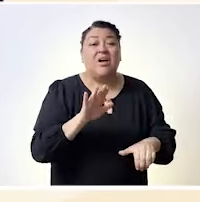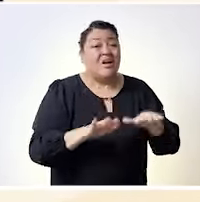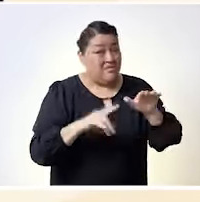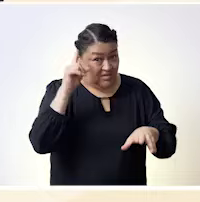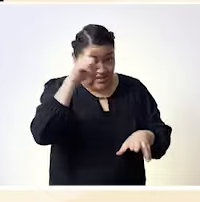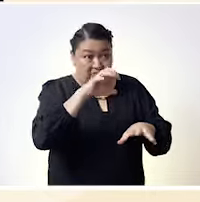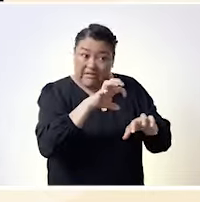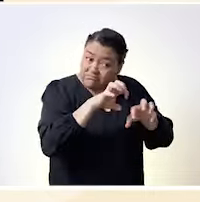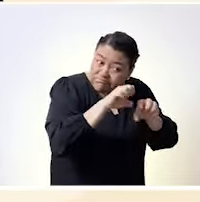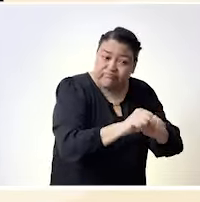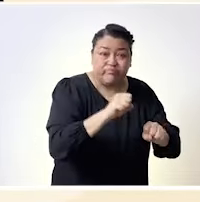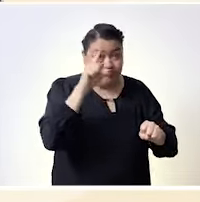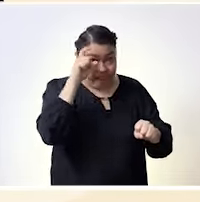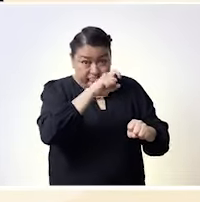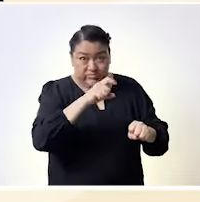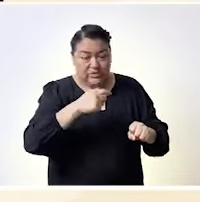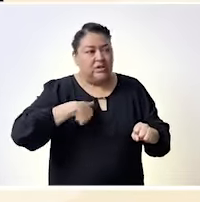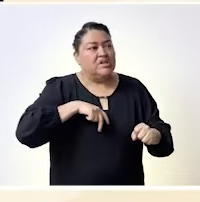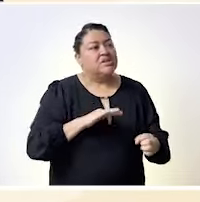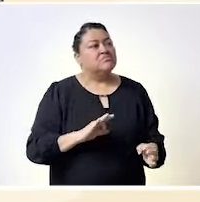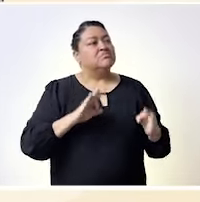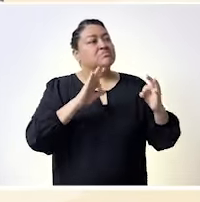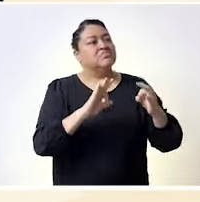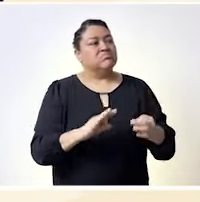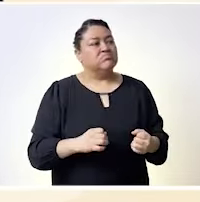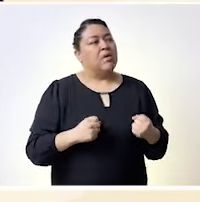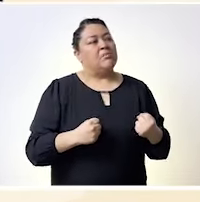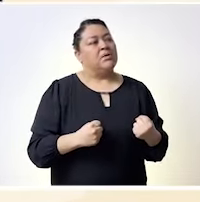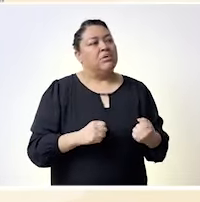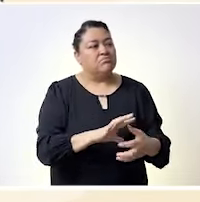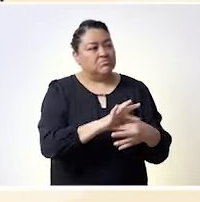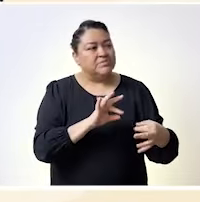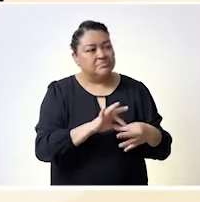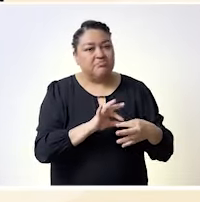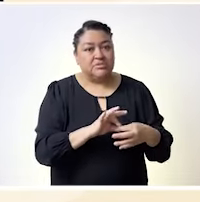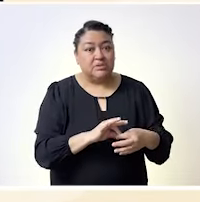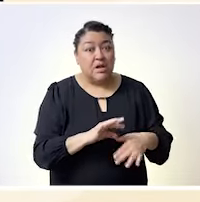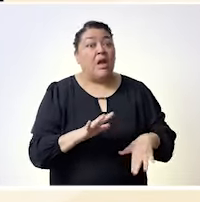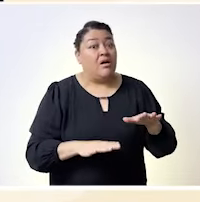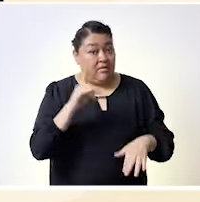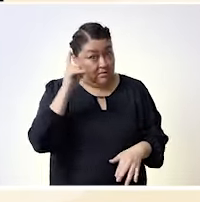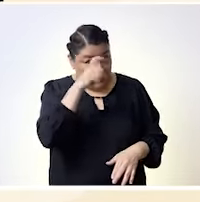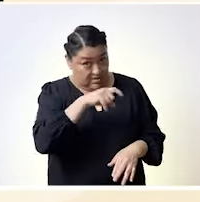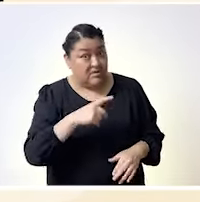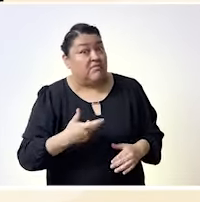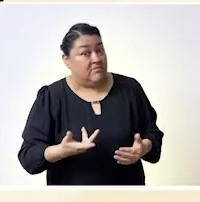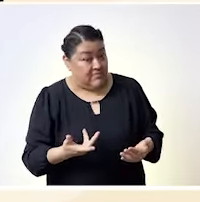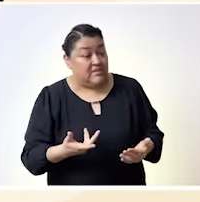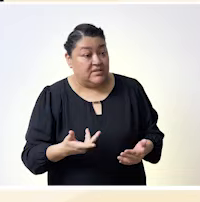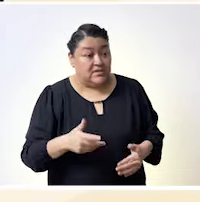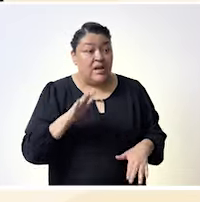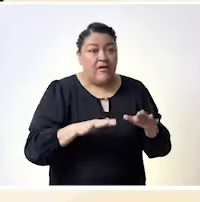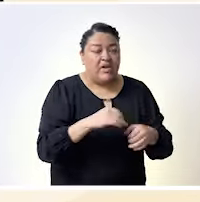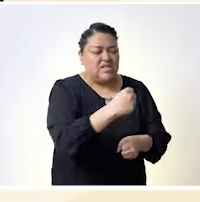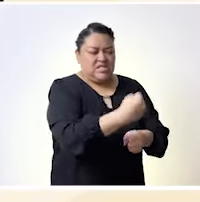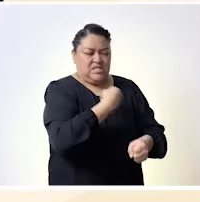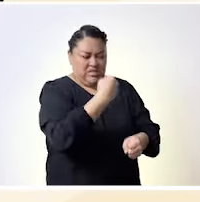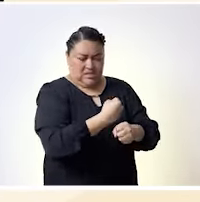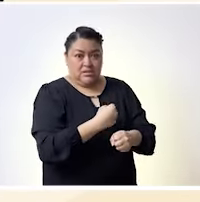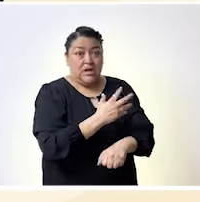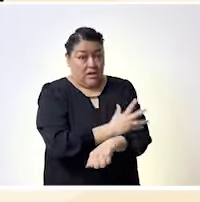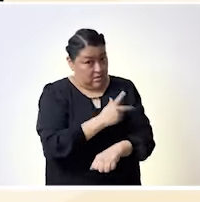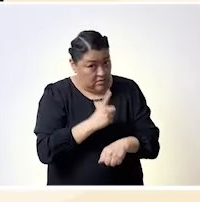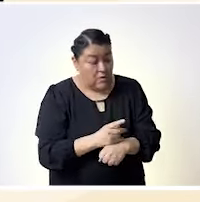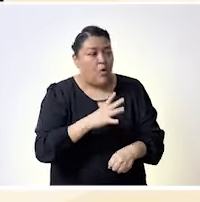de la reproducción ¿no? y quiero también terminar con un tema que me parece bien importante de que mucho tiempo